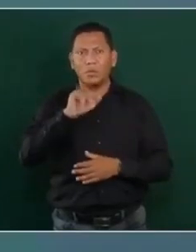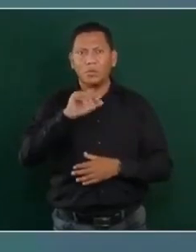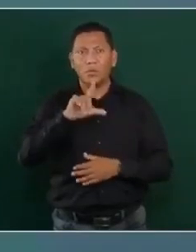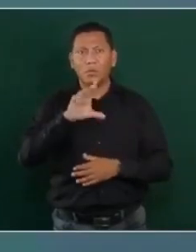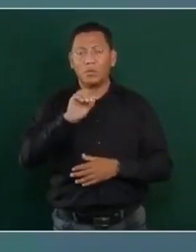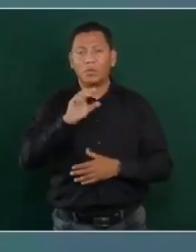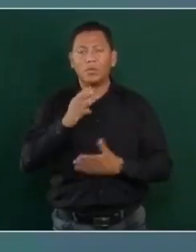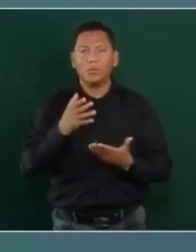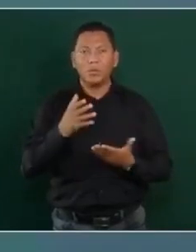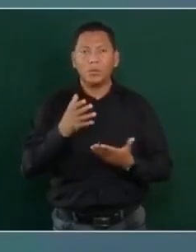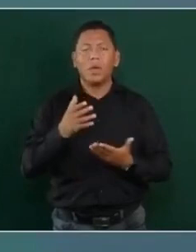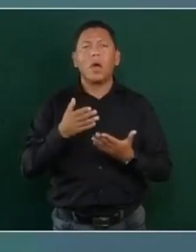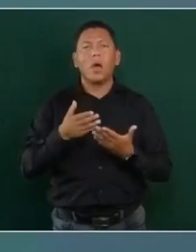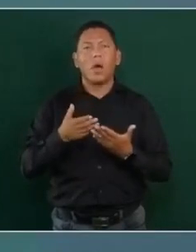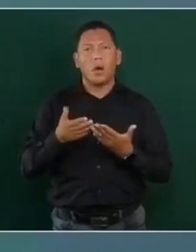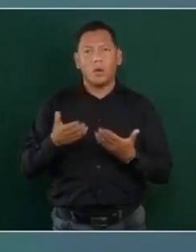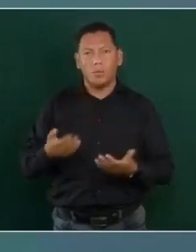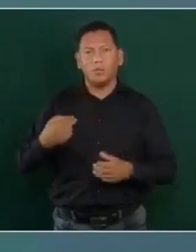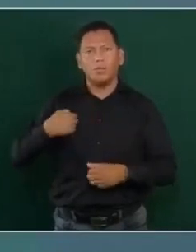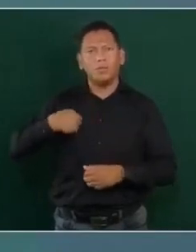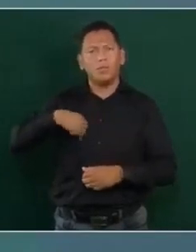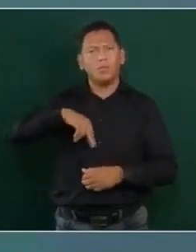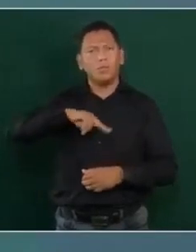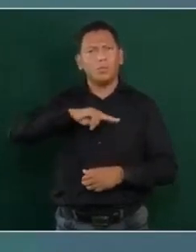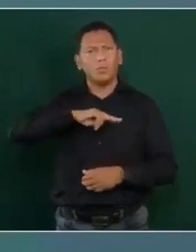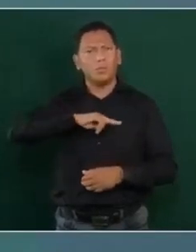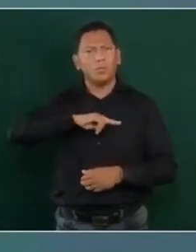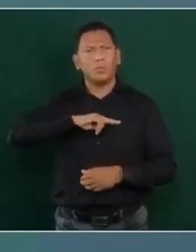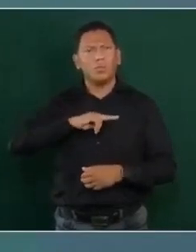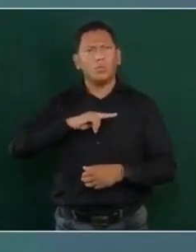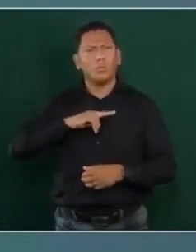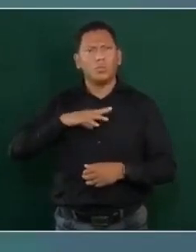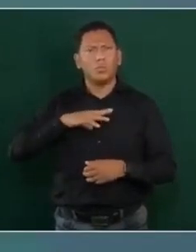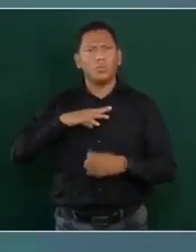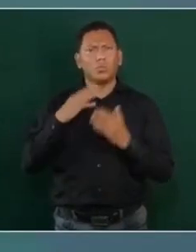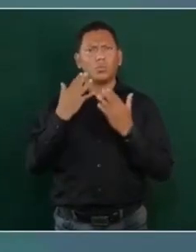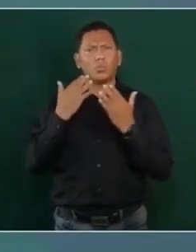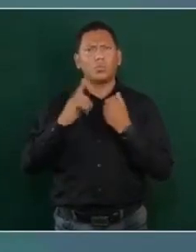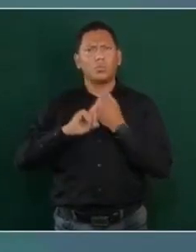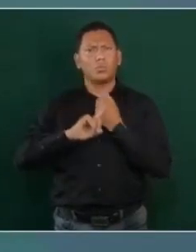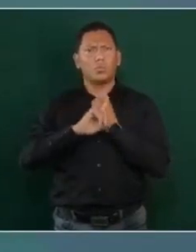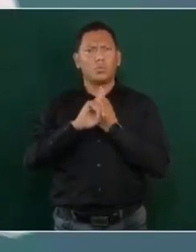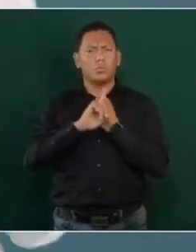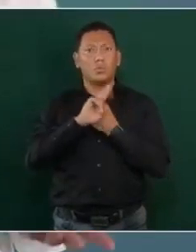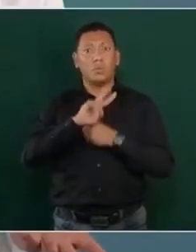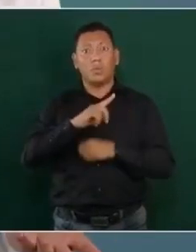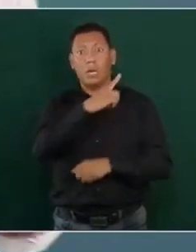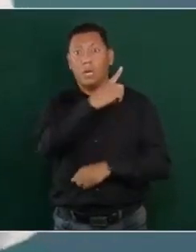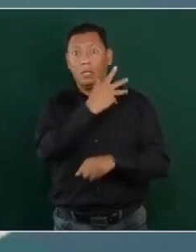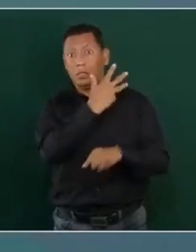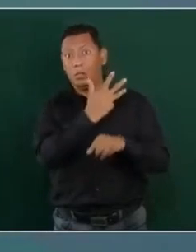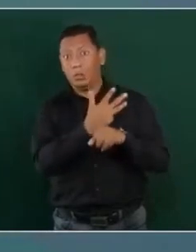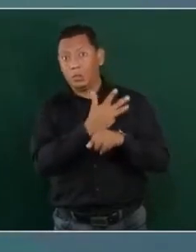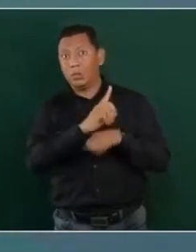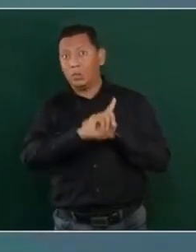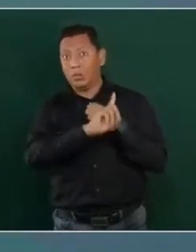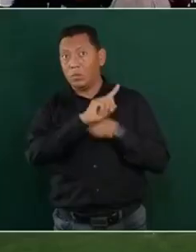¿por qué nosotros no tenemos el problema que lamentablemente padecen en Estados Unidos?